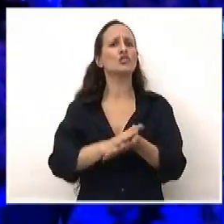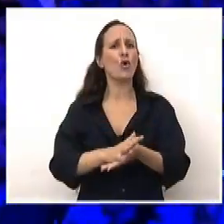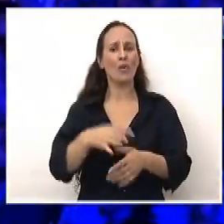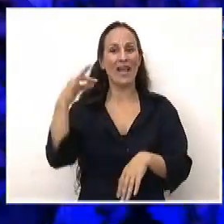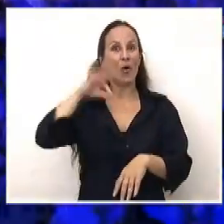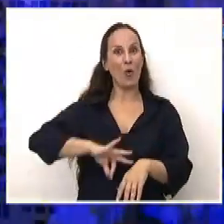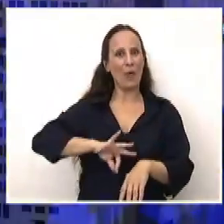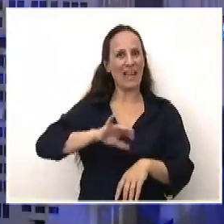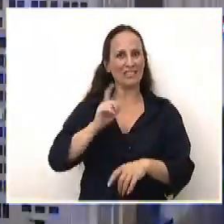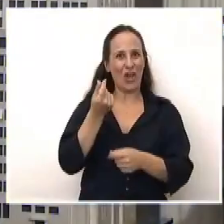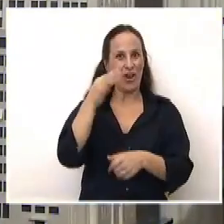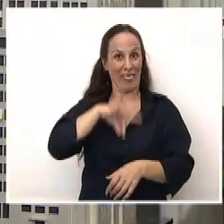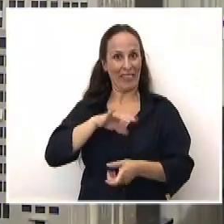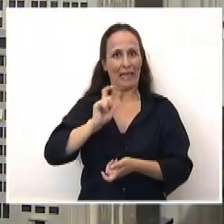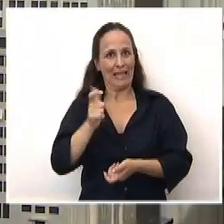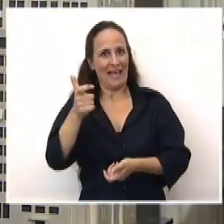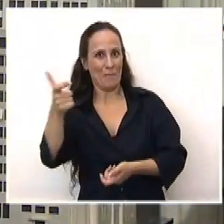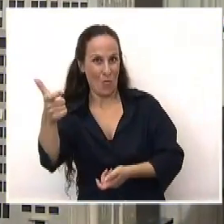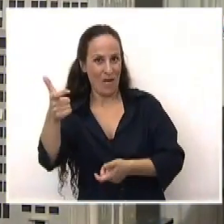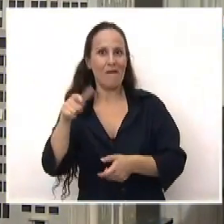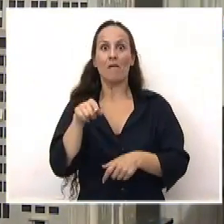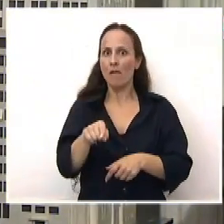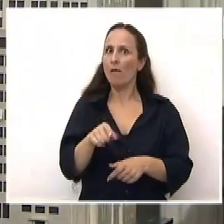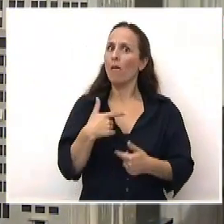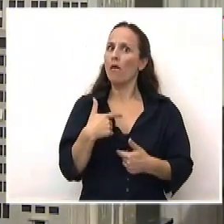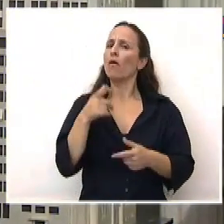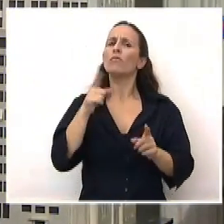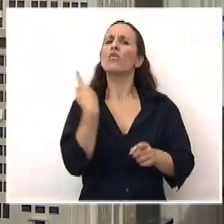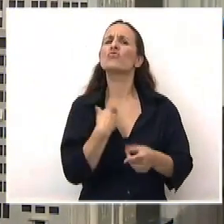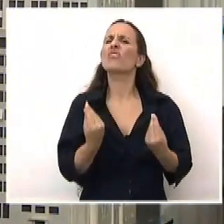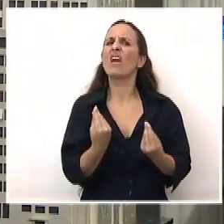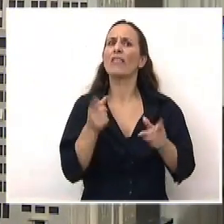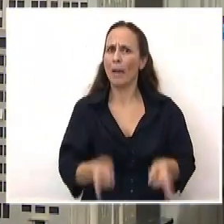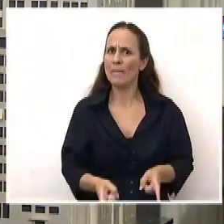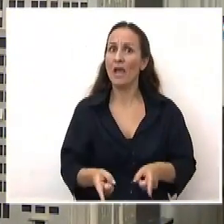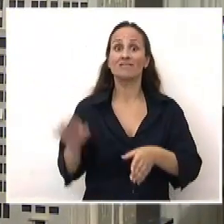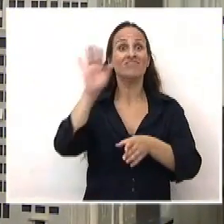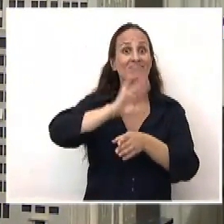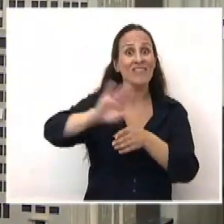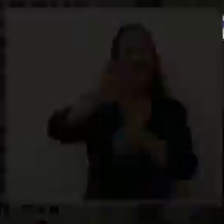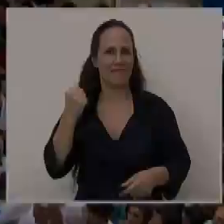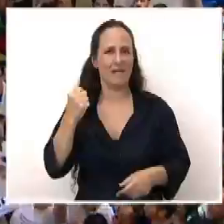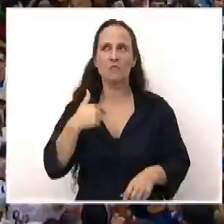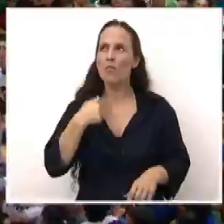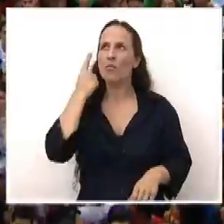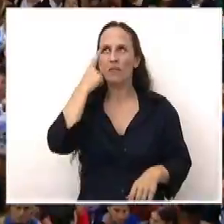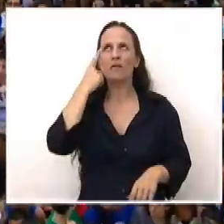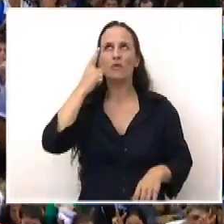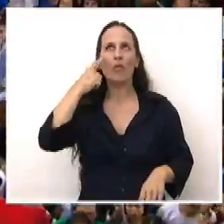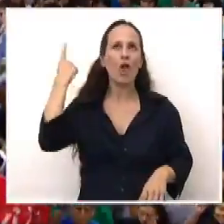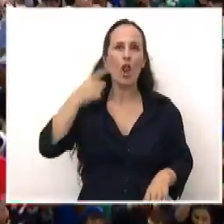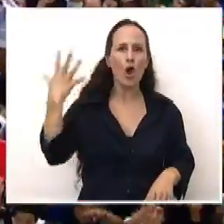Podemos hablar de que somos también el proyecto del desendeudamiento en la República Argentina. Hubo muchas